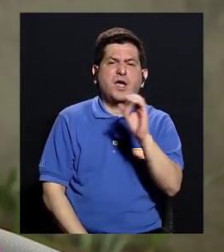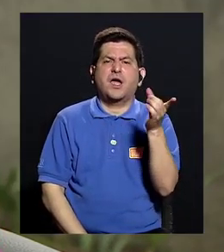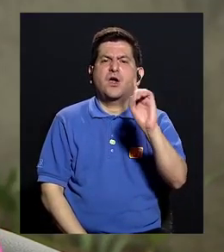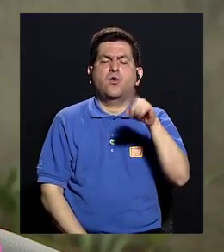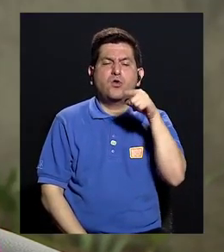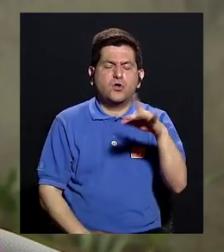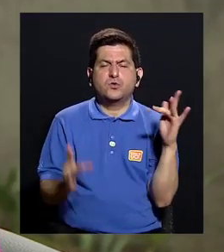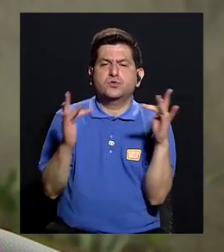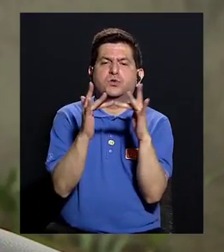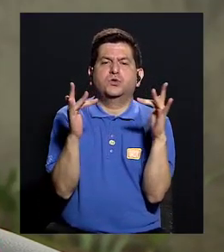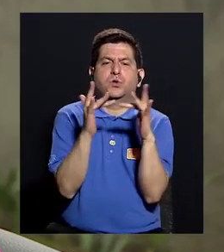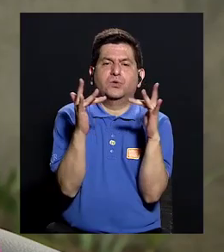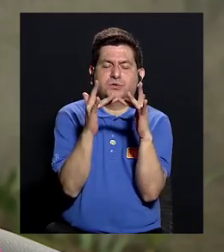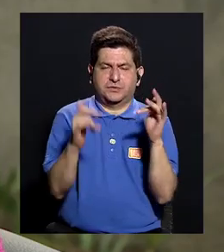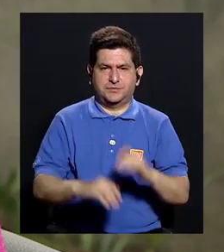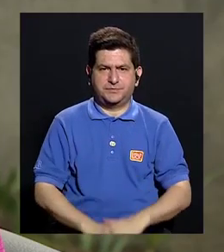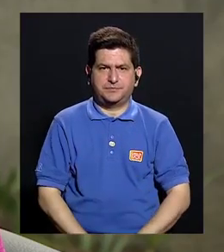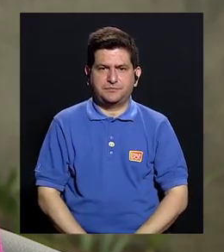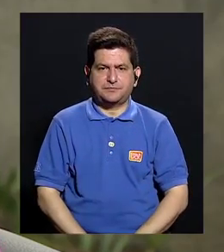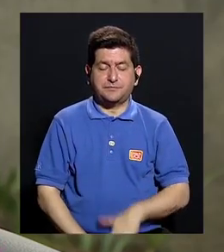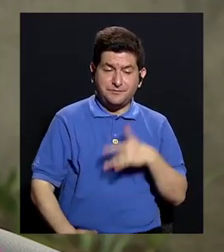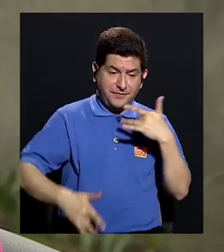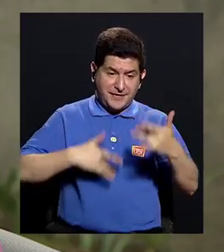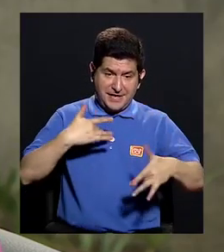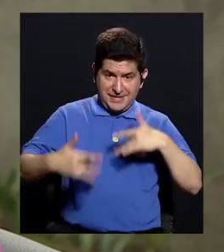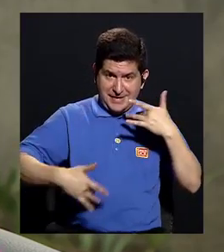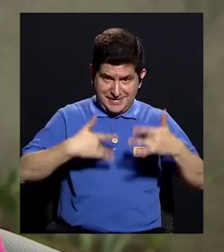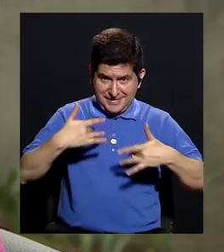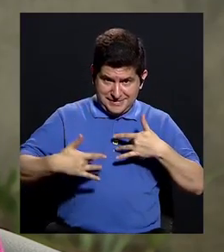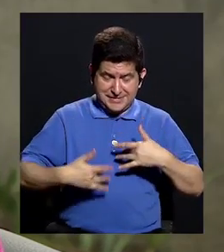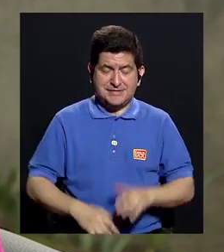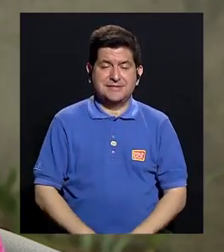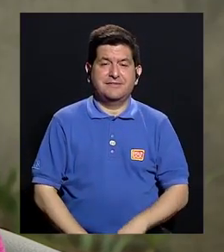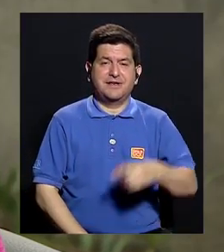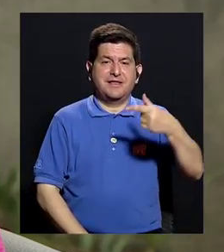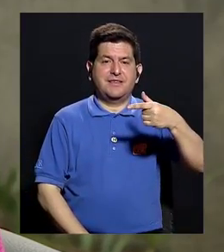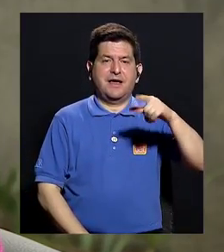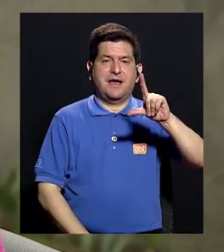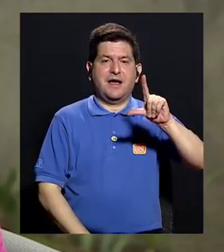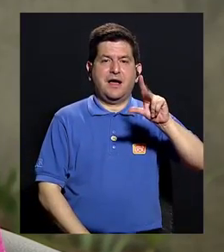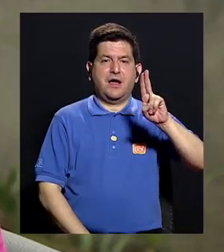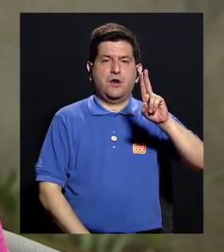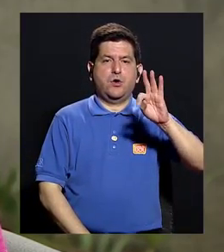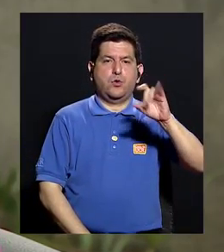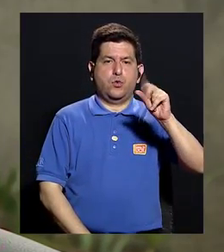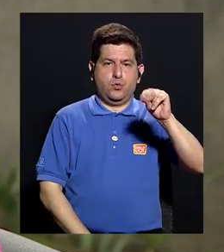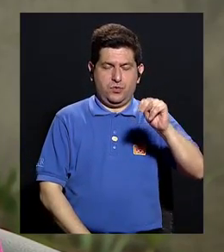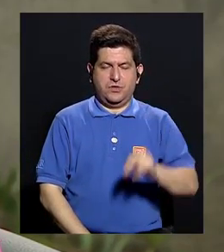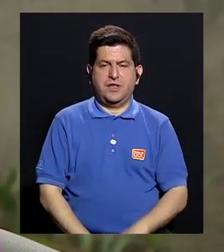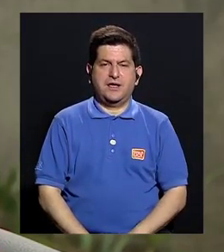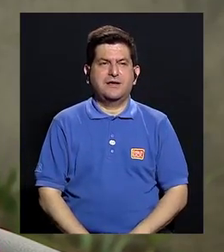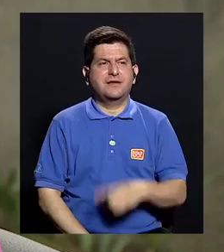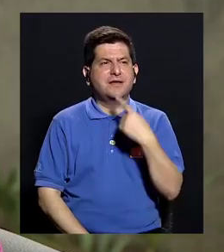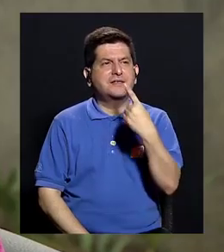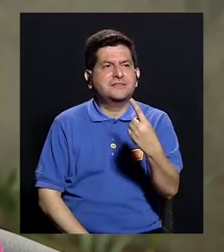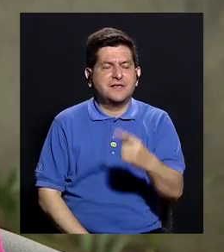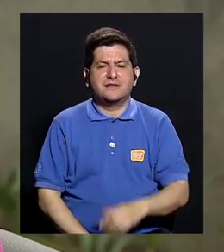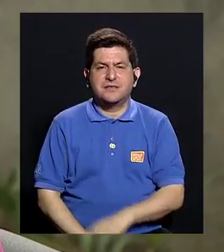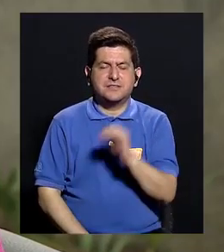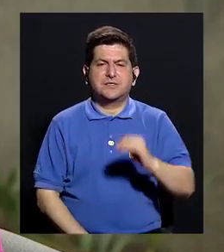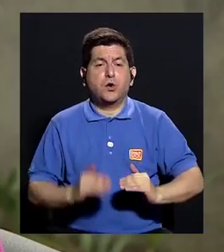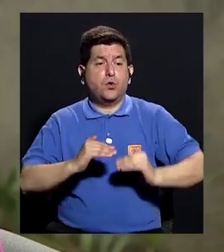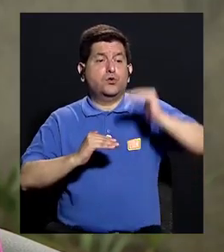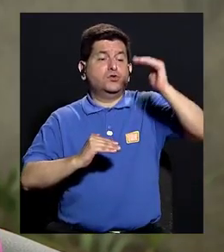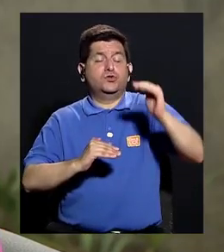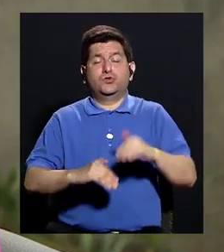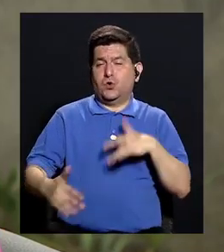puedes estar en contacto con el gluten. La sensibilidad del gluten se tiene, digamos, como sensibilidad o